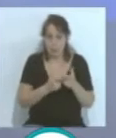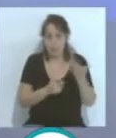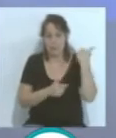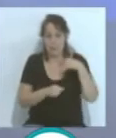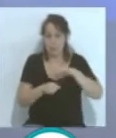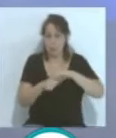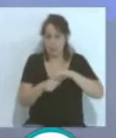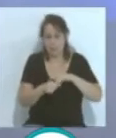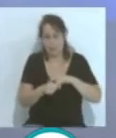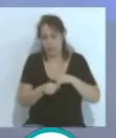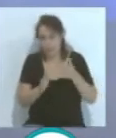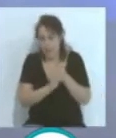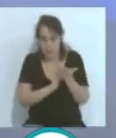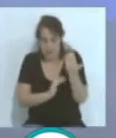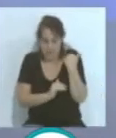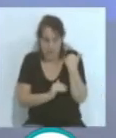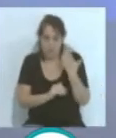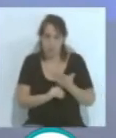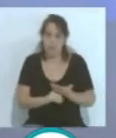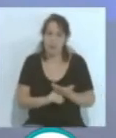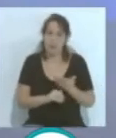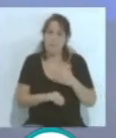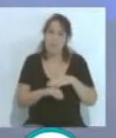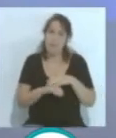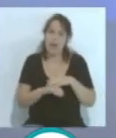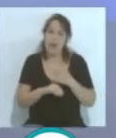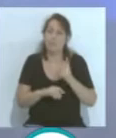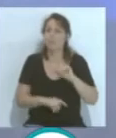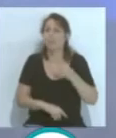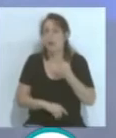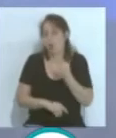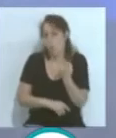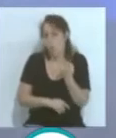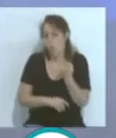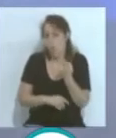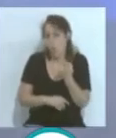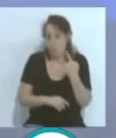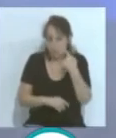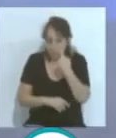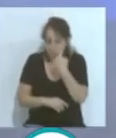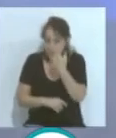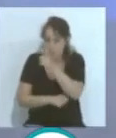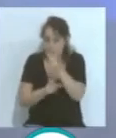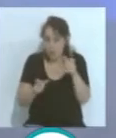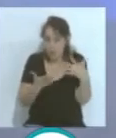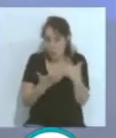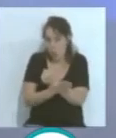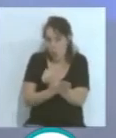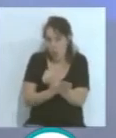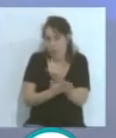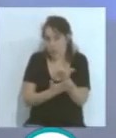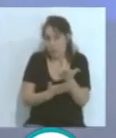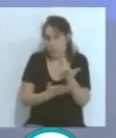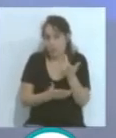lunes, o sea, ayer, para, primero, constatar que todo el mundo está sin